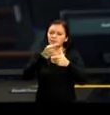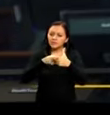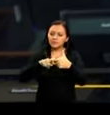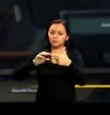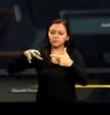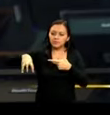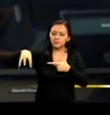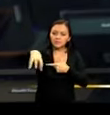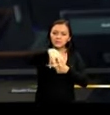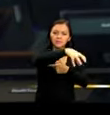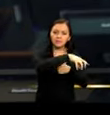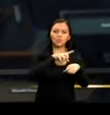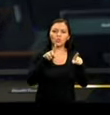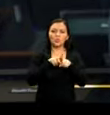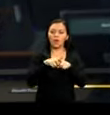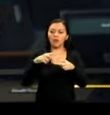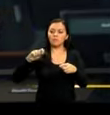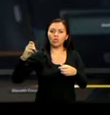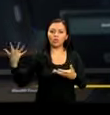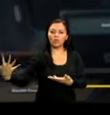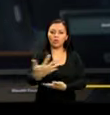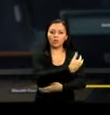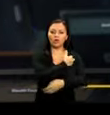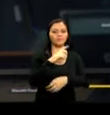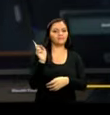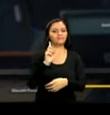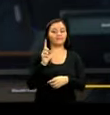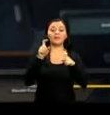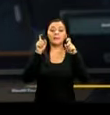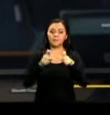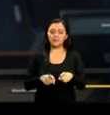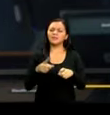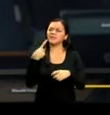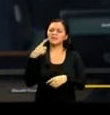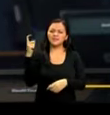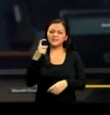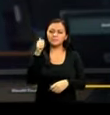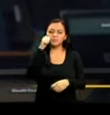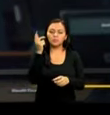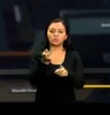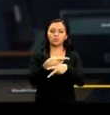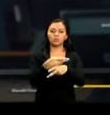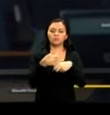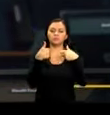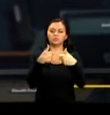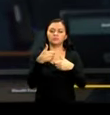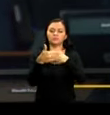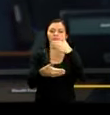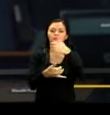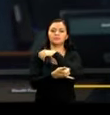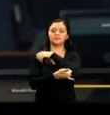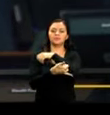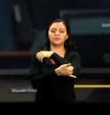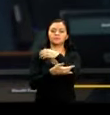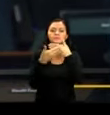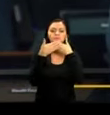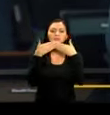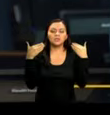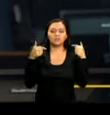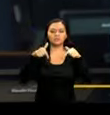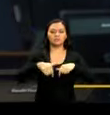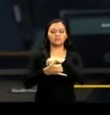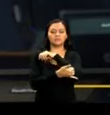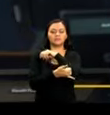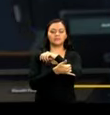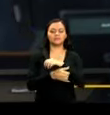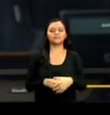y práctica monopólica, pero también haciendo énfasis en la necesidad de la producción en el país, de